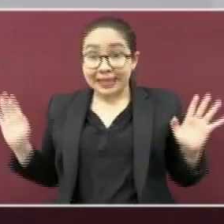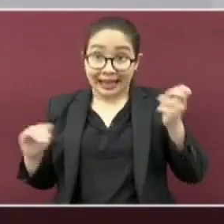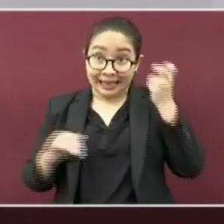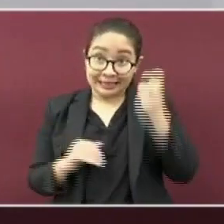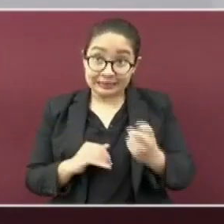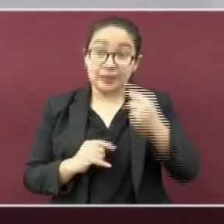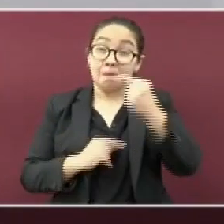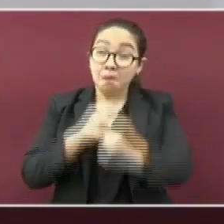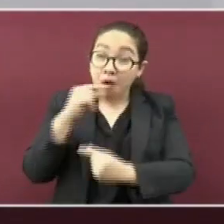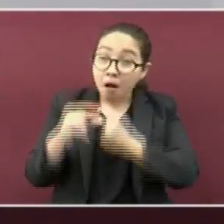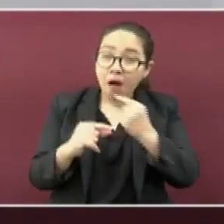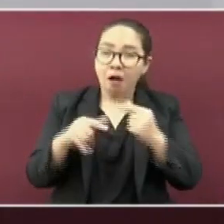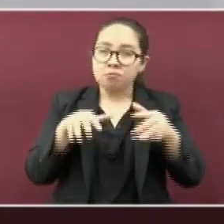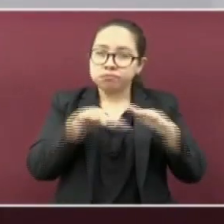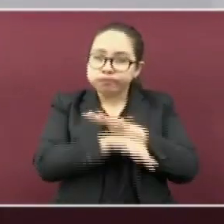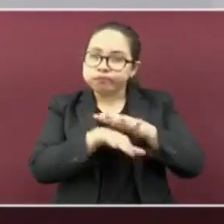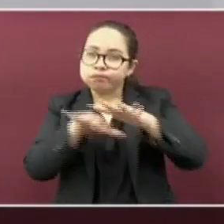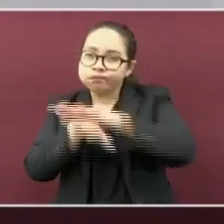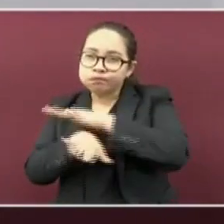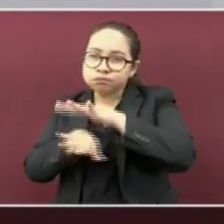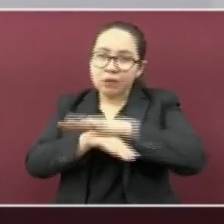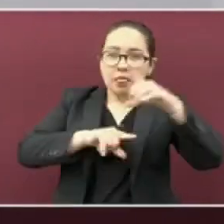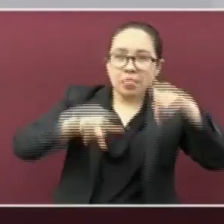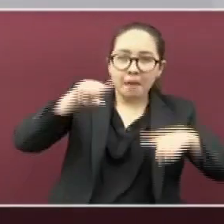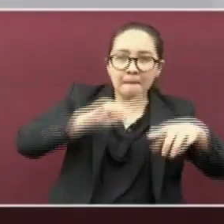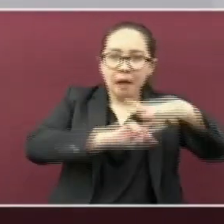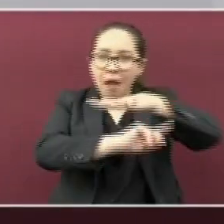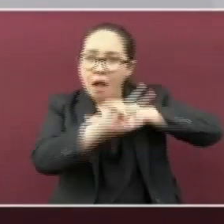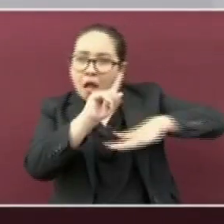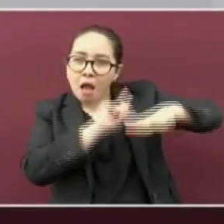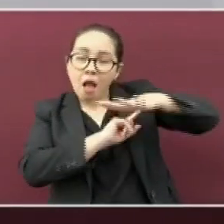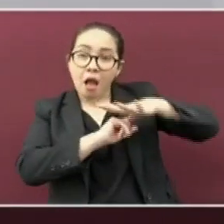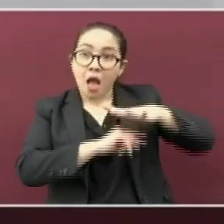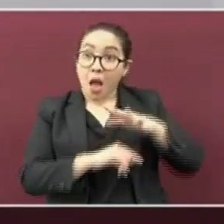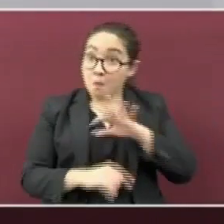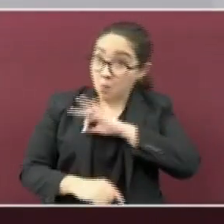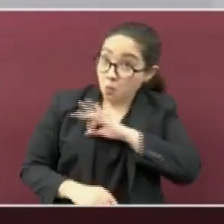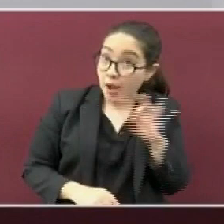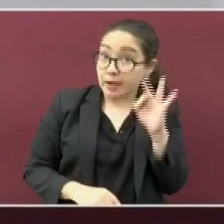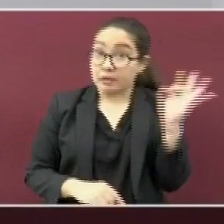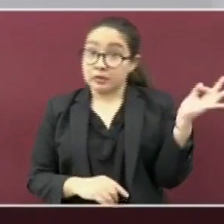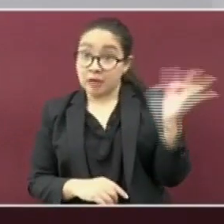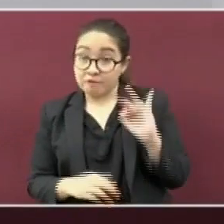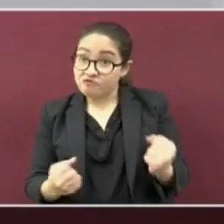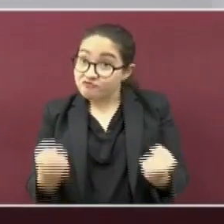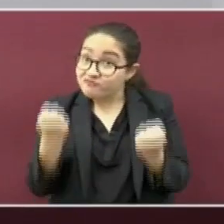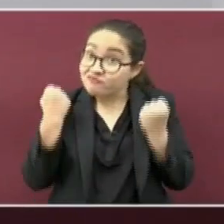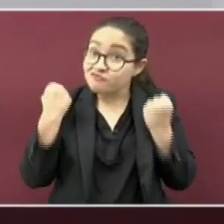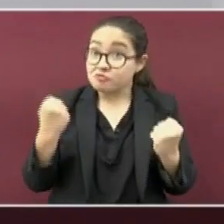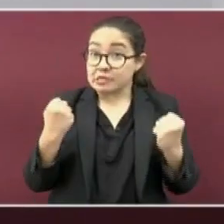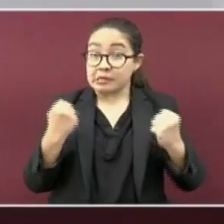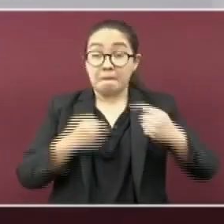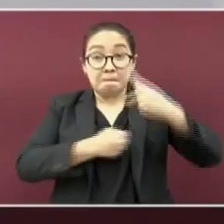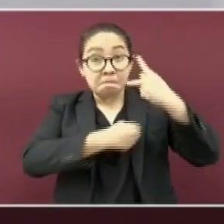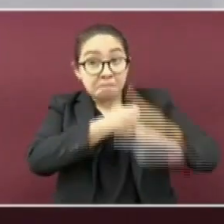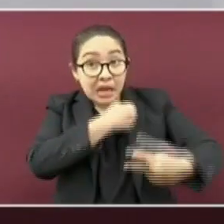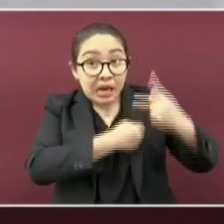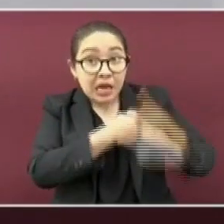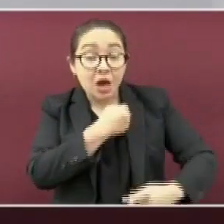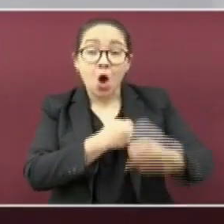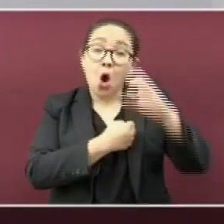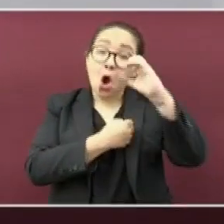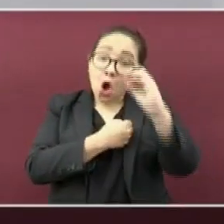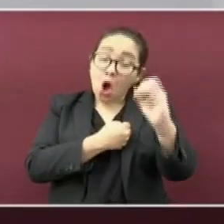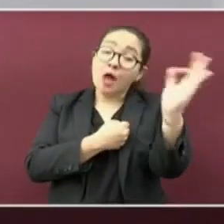se va adaptando a su medio ambiente, haciéndose más fuerte y dañino, o por el